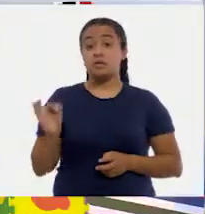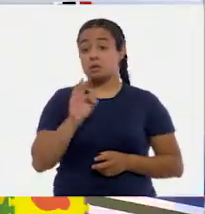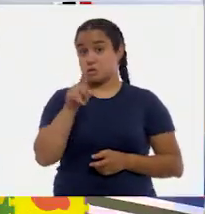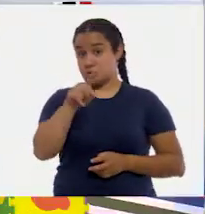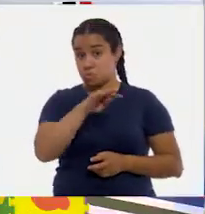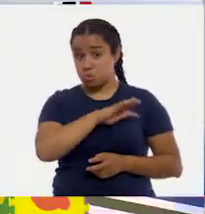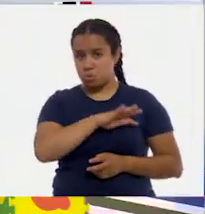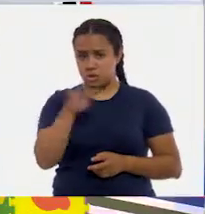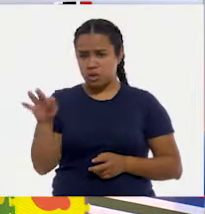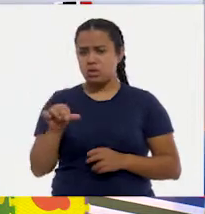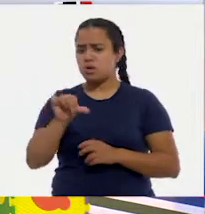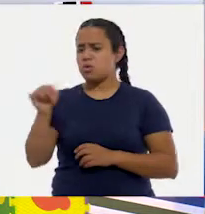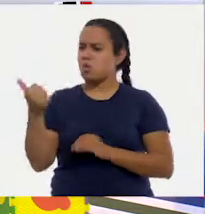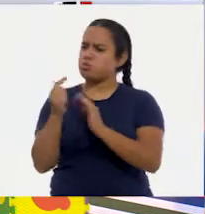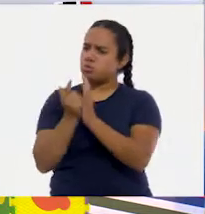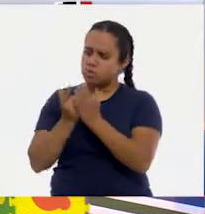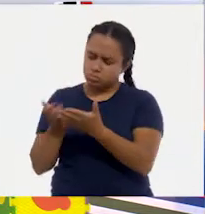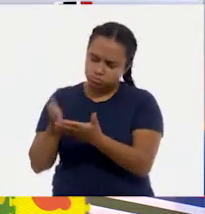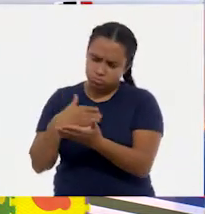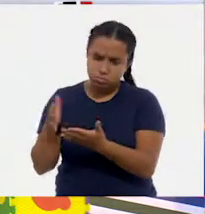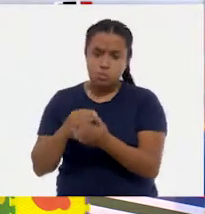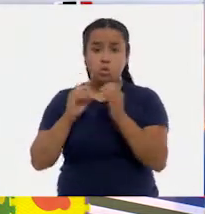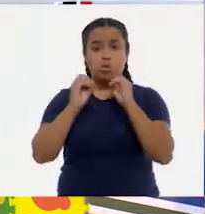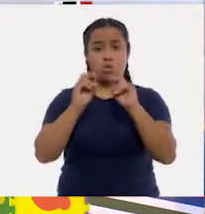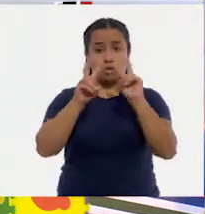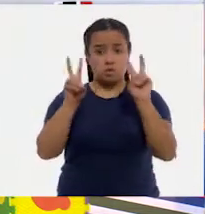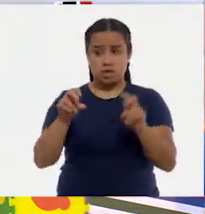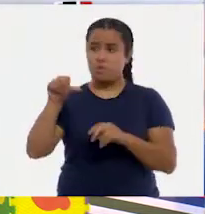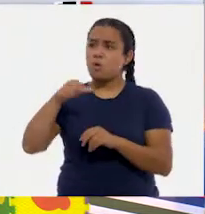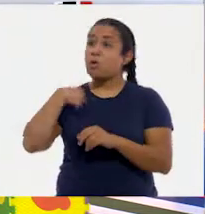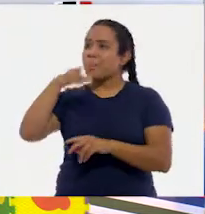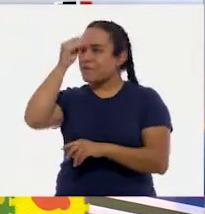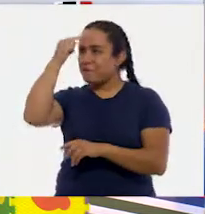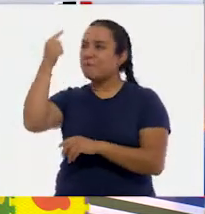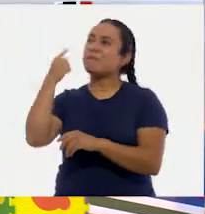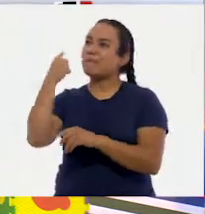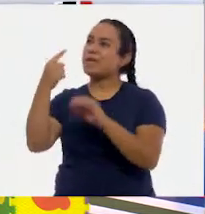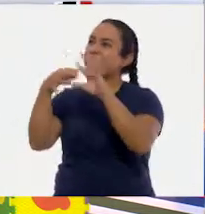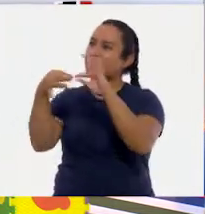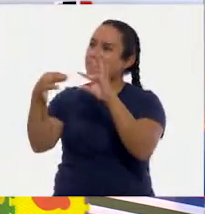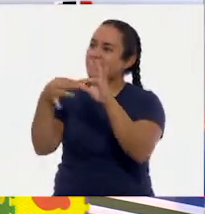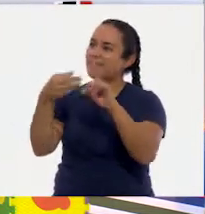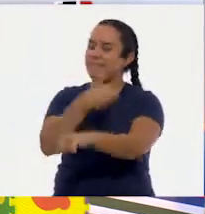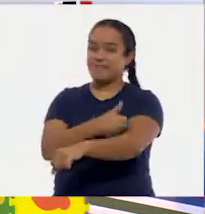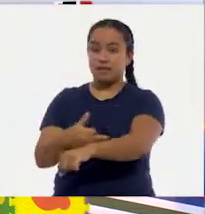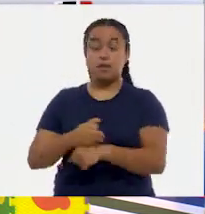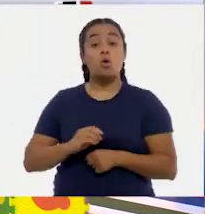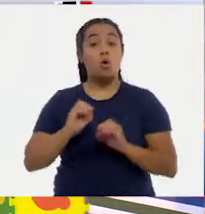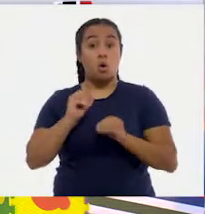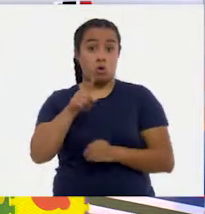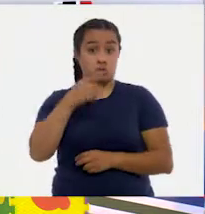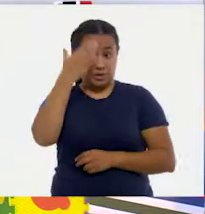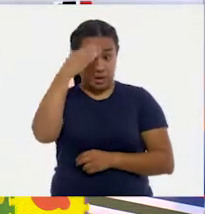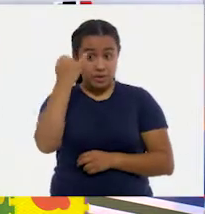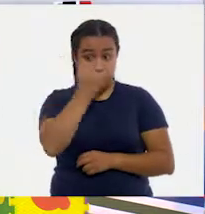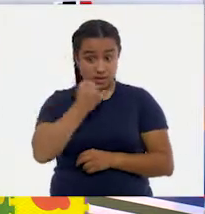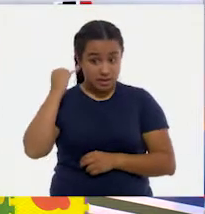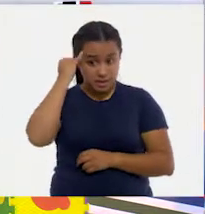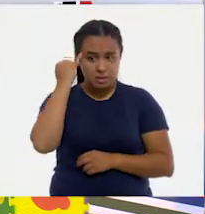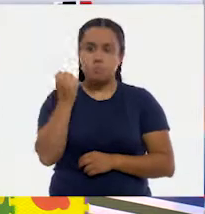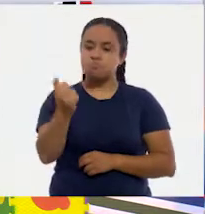posible, consulta otros libros y comenta el tema de hoy con tu familia. Y si tienes la fortuna de hablar una lengua indígena,